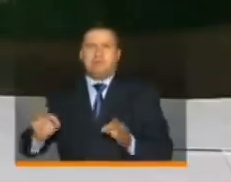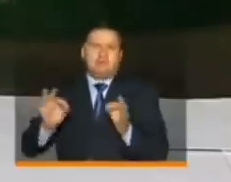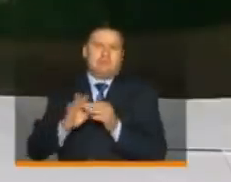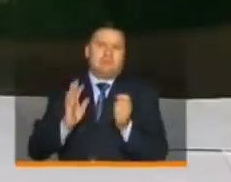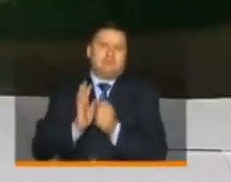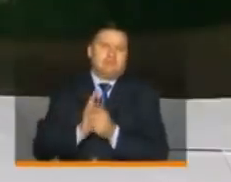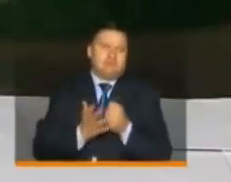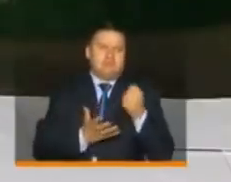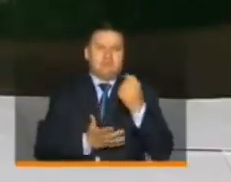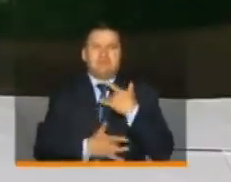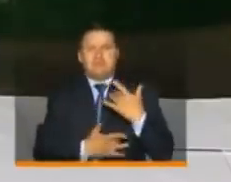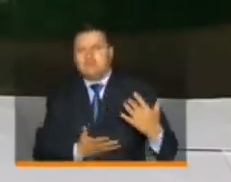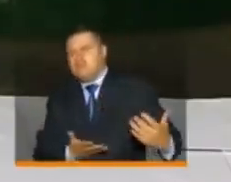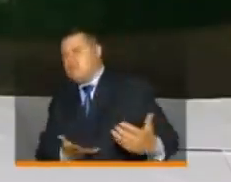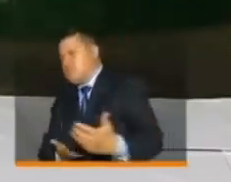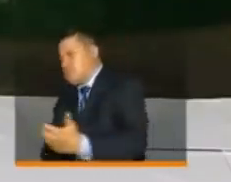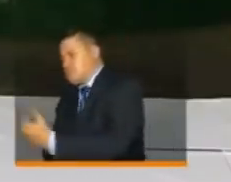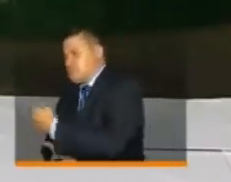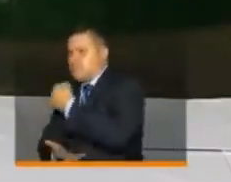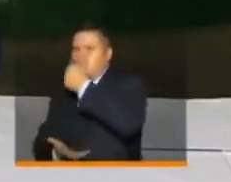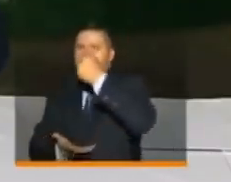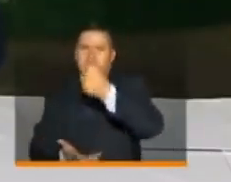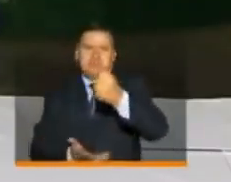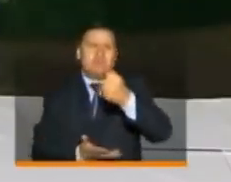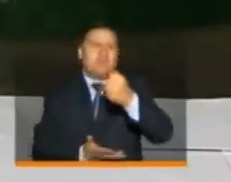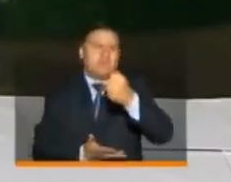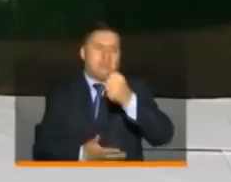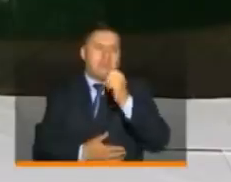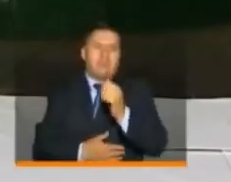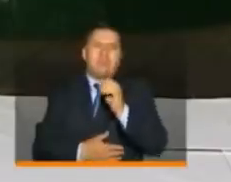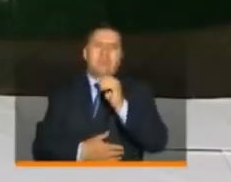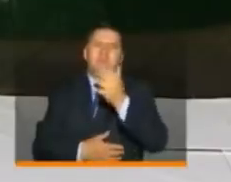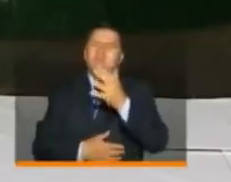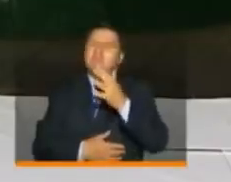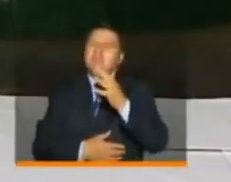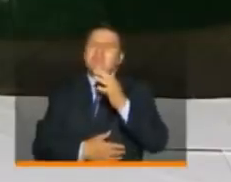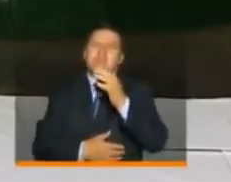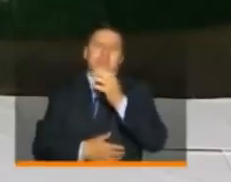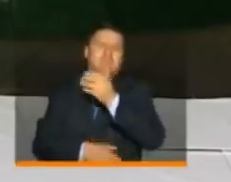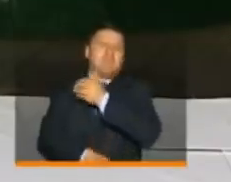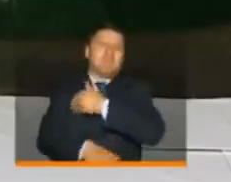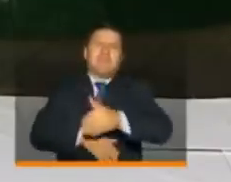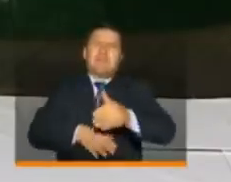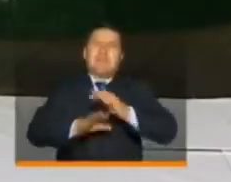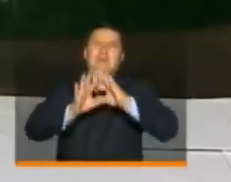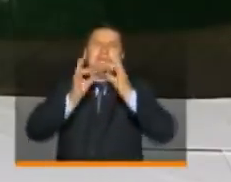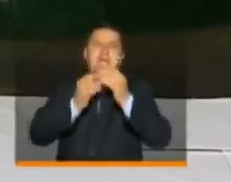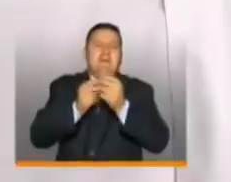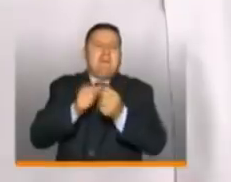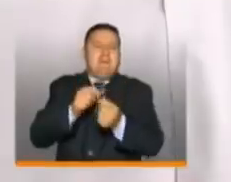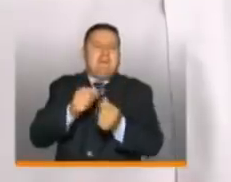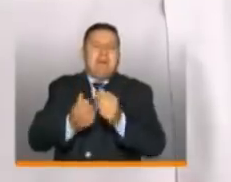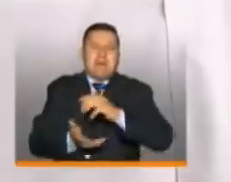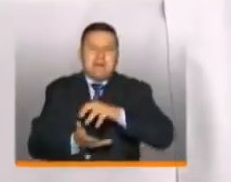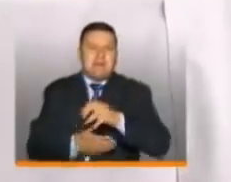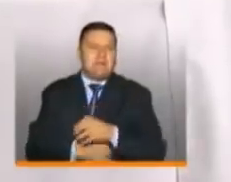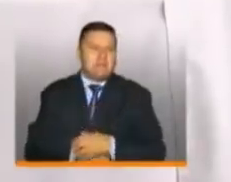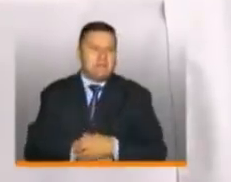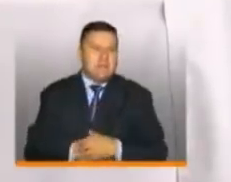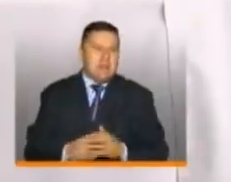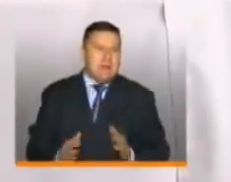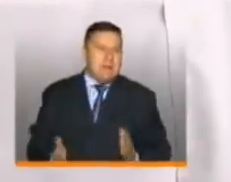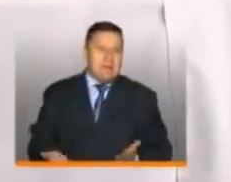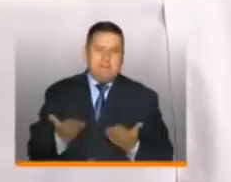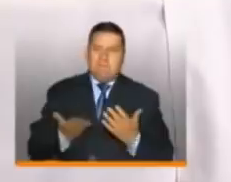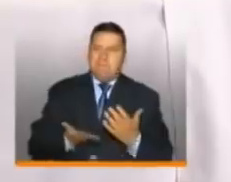importante, ingreso solidario, que también llega a miles, a decenas de miles de santandereanos para